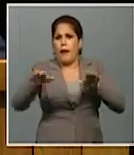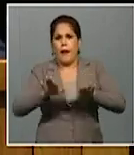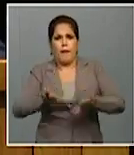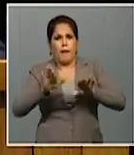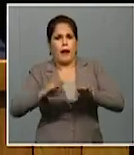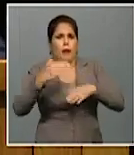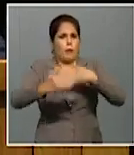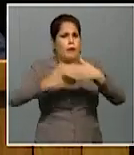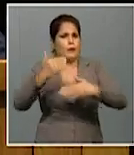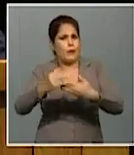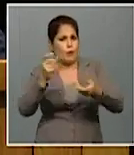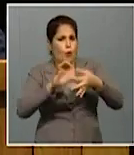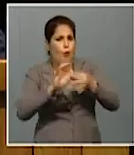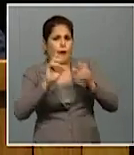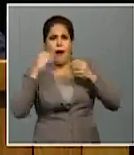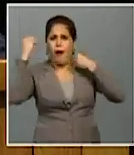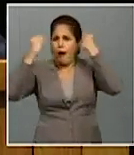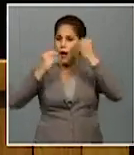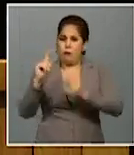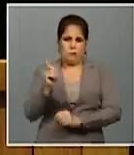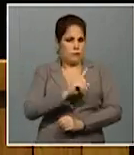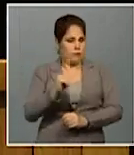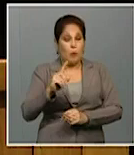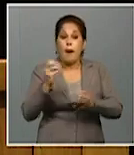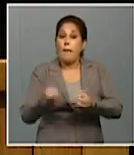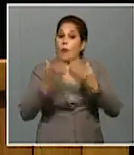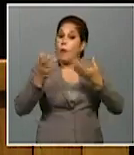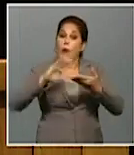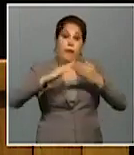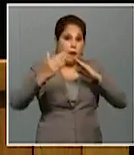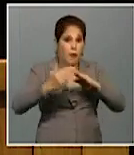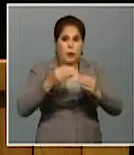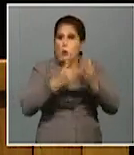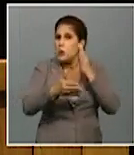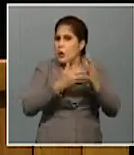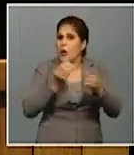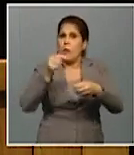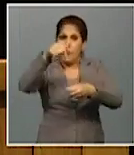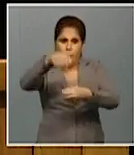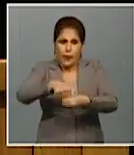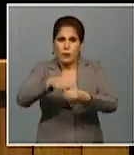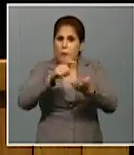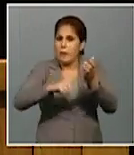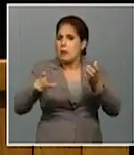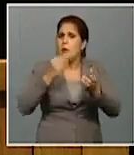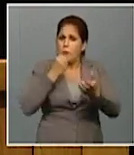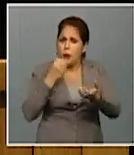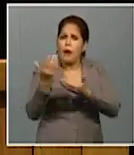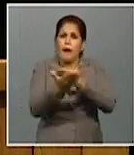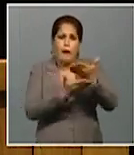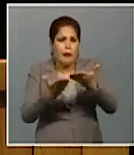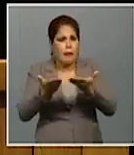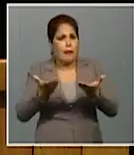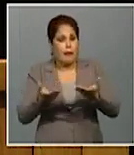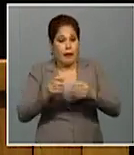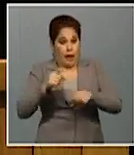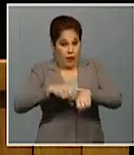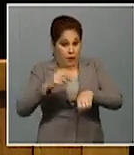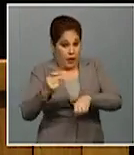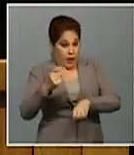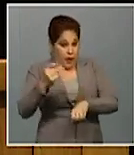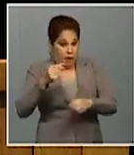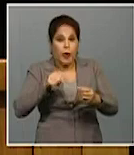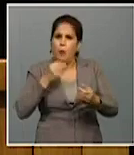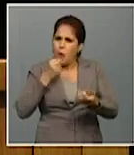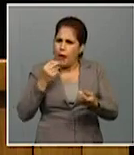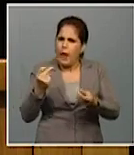de largos procesos de coordinación y análisis para promover debates en nuestros núcleos. La dinámica de este tiempo nos obliga